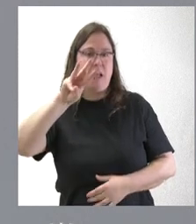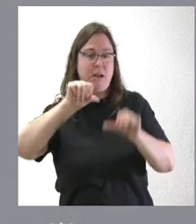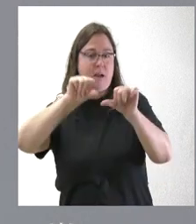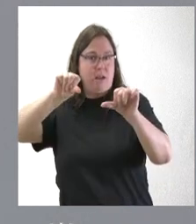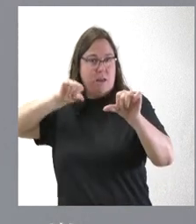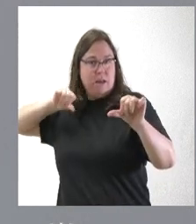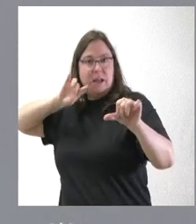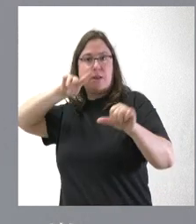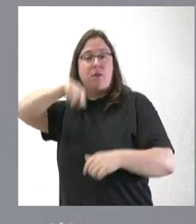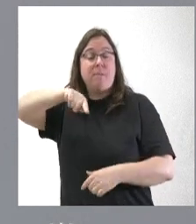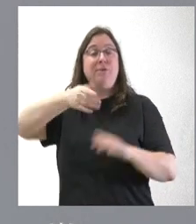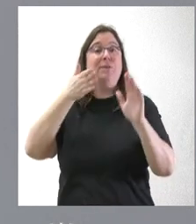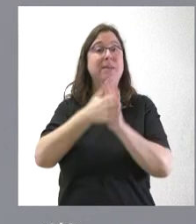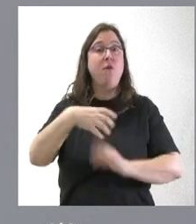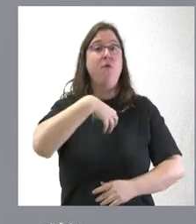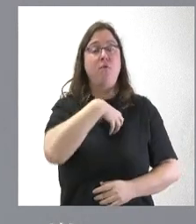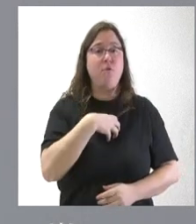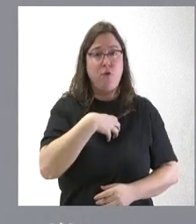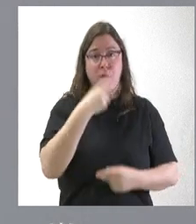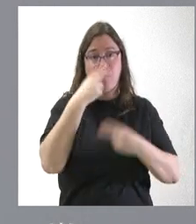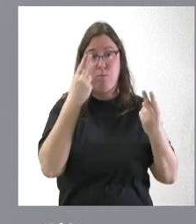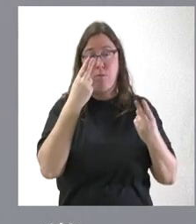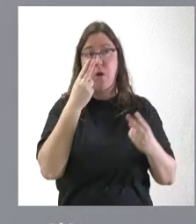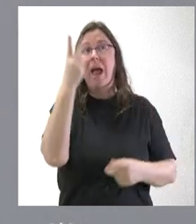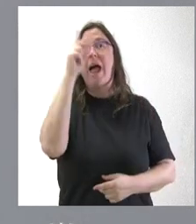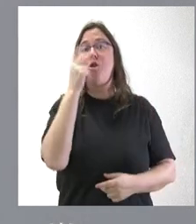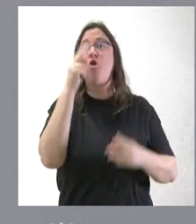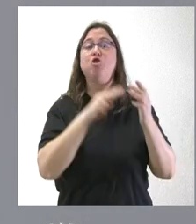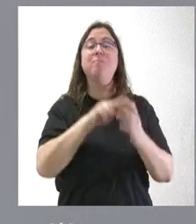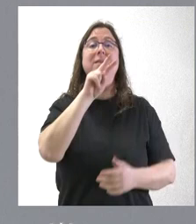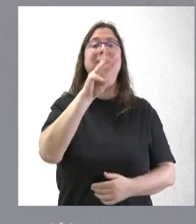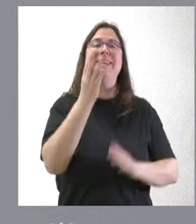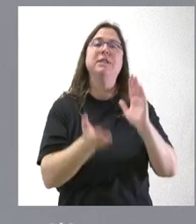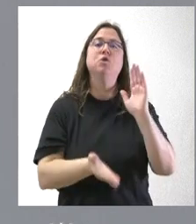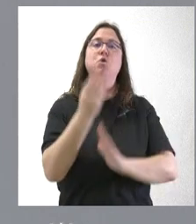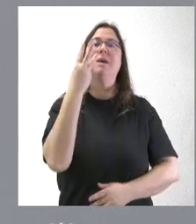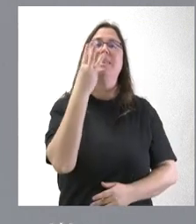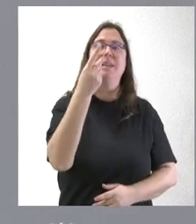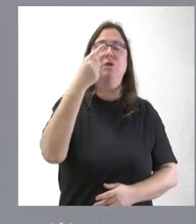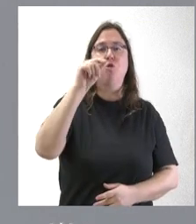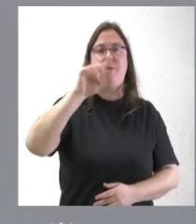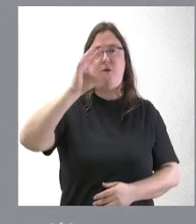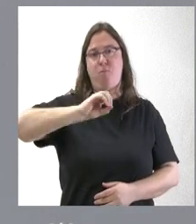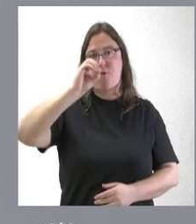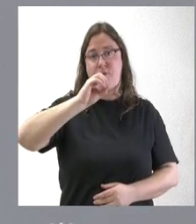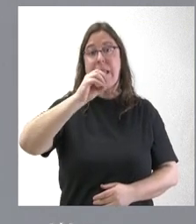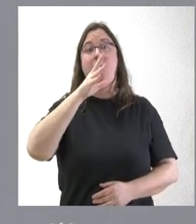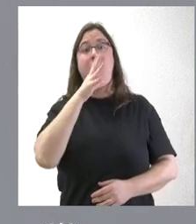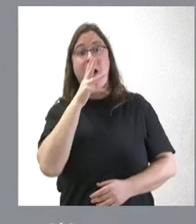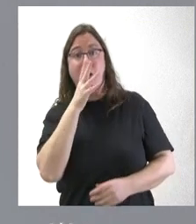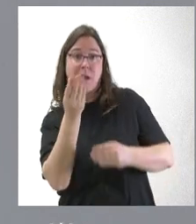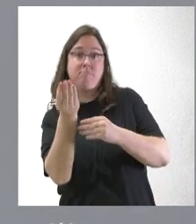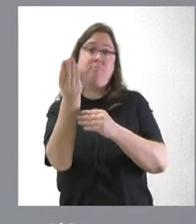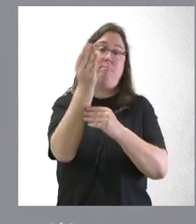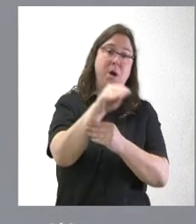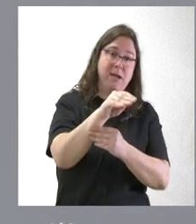salarial de los empleados públicos habrá sido para el año 2023 un 3,5%, a lo que habrá que incluir